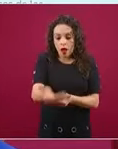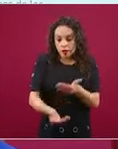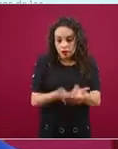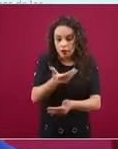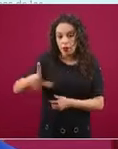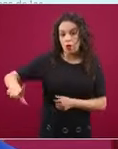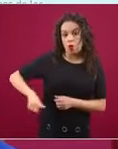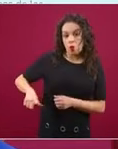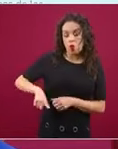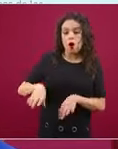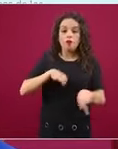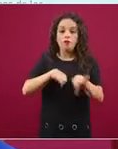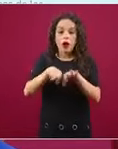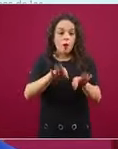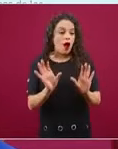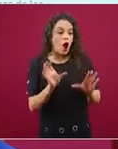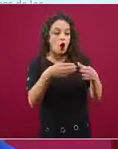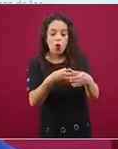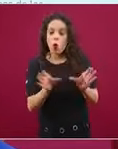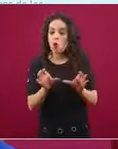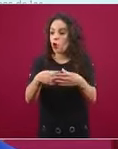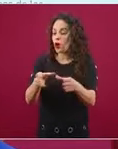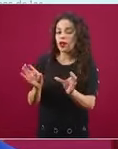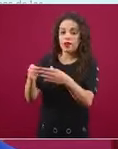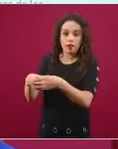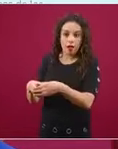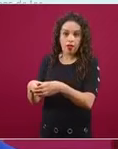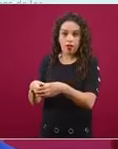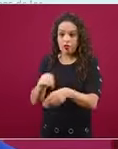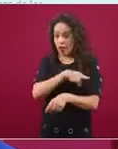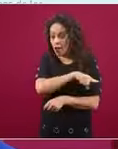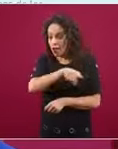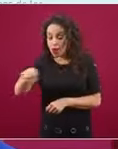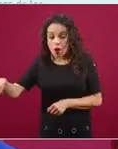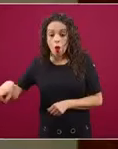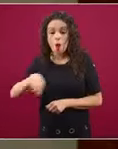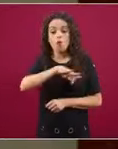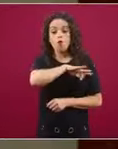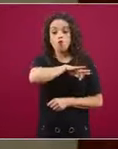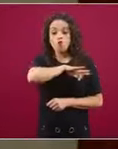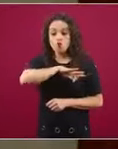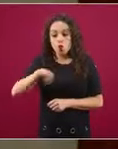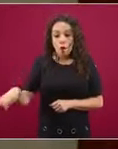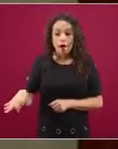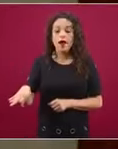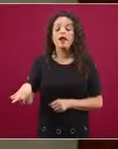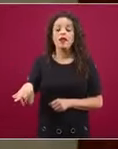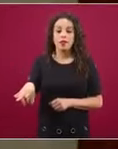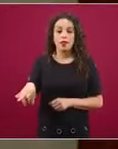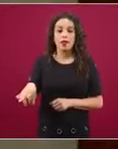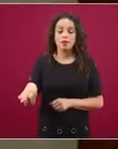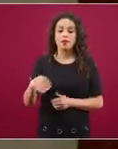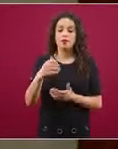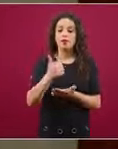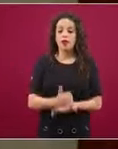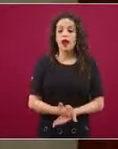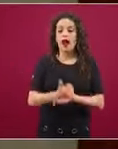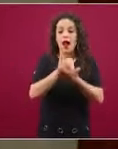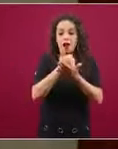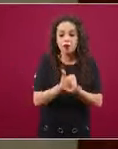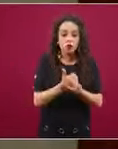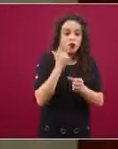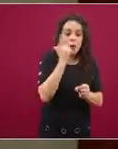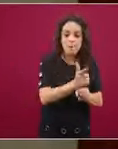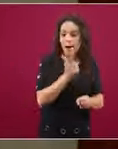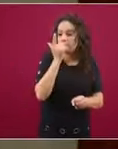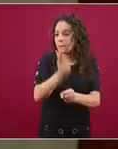comunidad a que puedan ellos trabajar con este instrumento que les ayuda a ubicar,